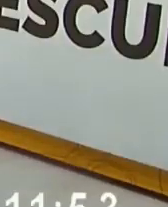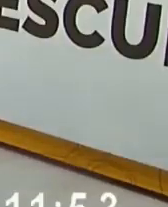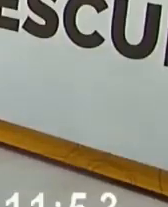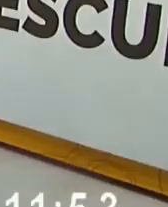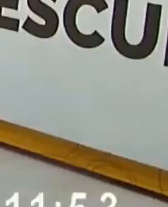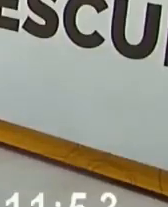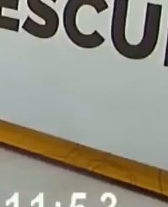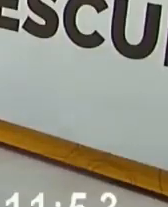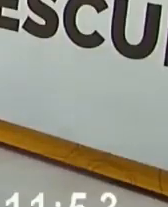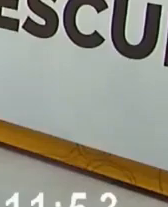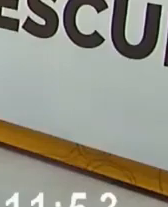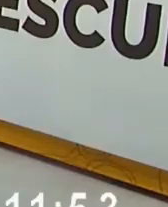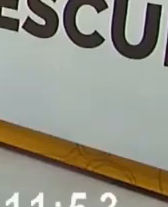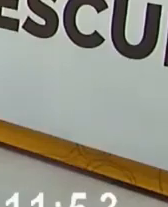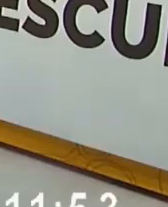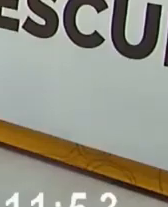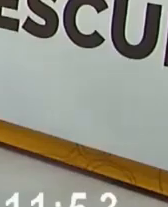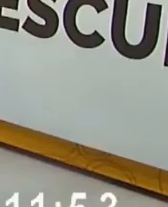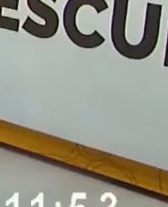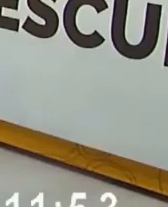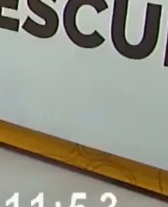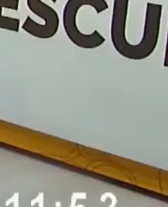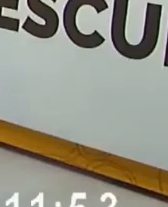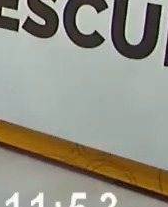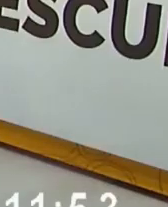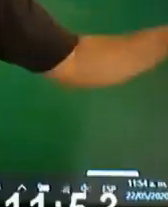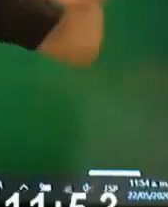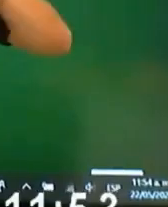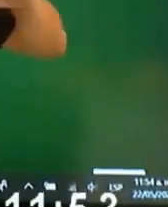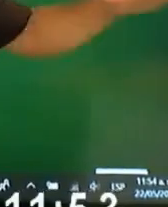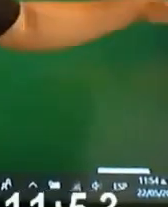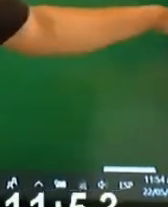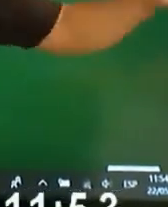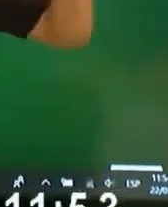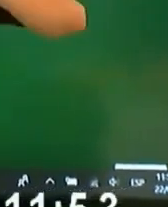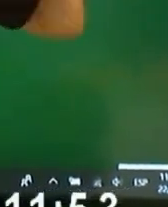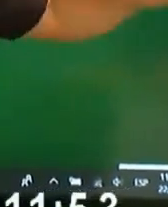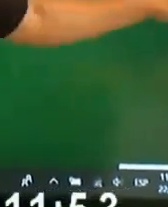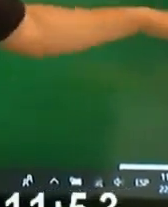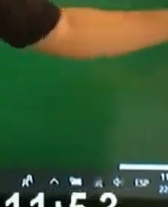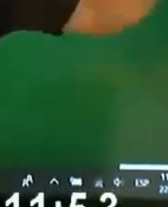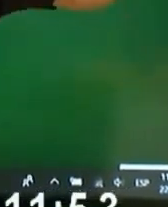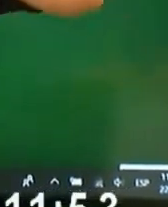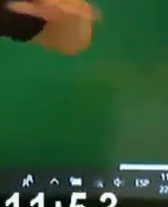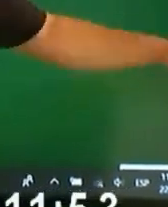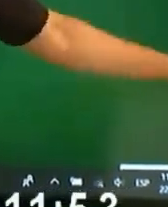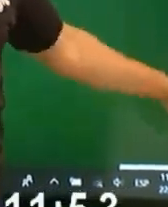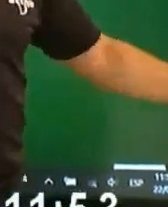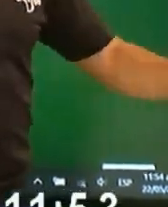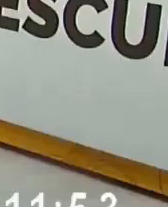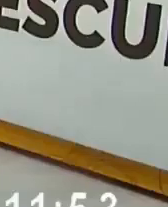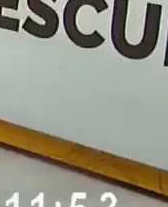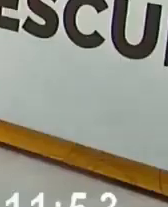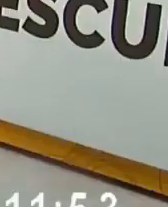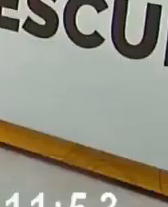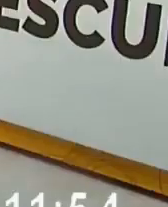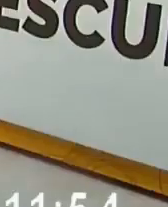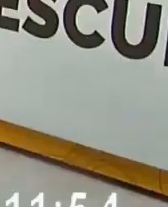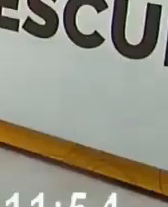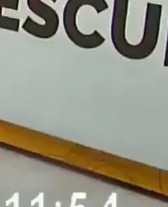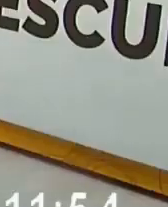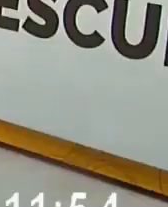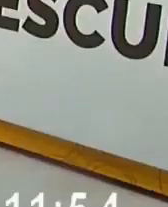Voy a hacer un desplazamiento lateral o cadenita. Aquí va. Un, dos, tres.